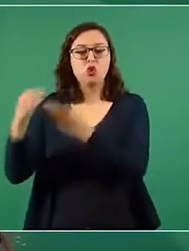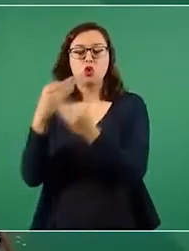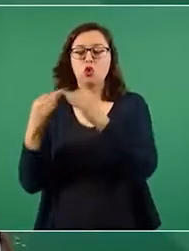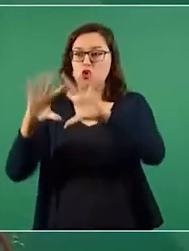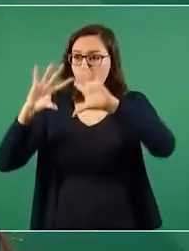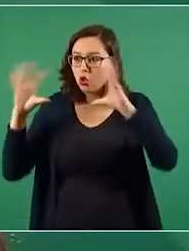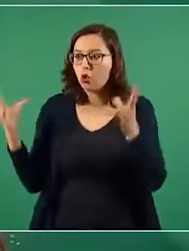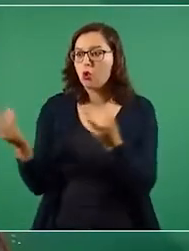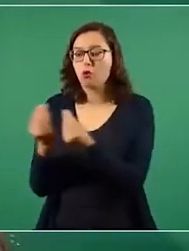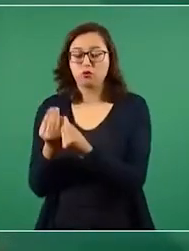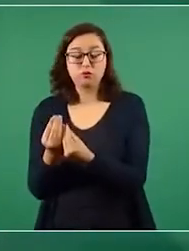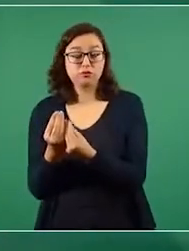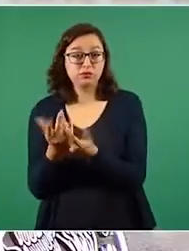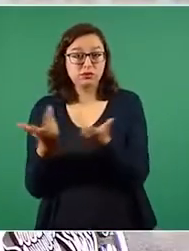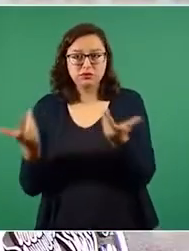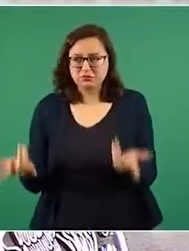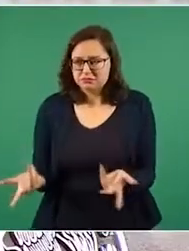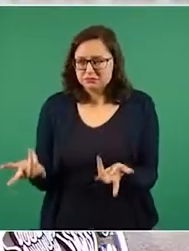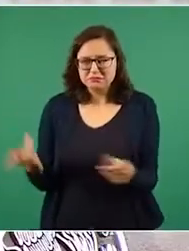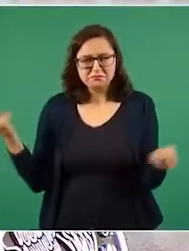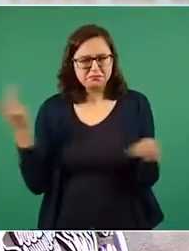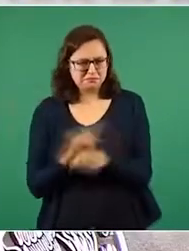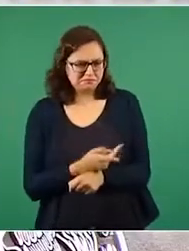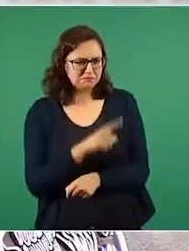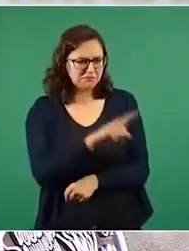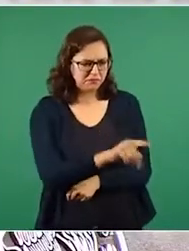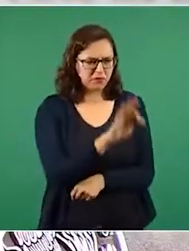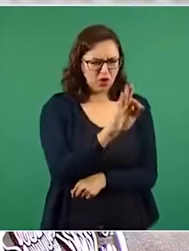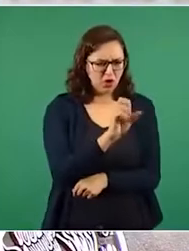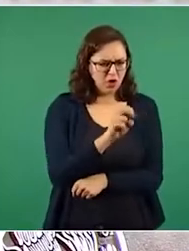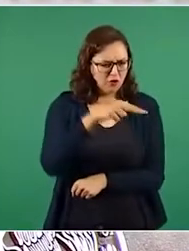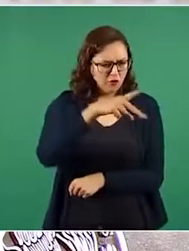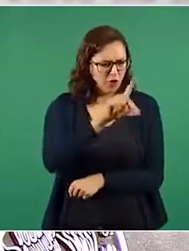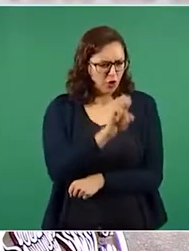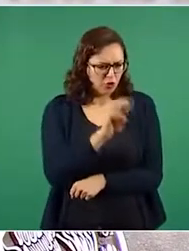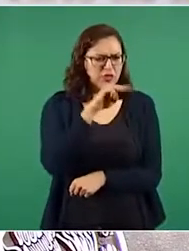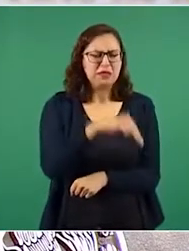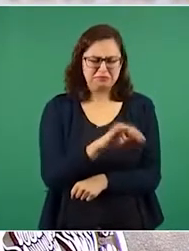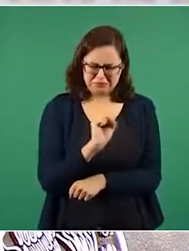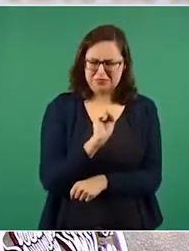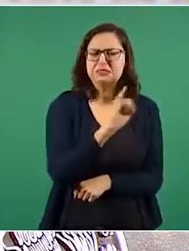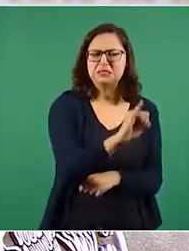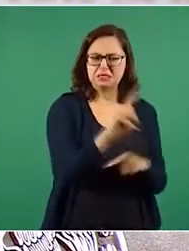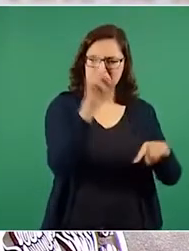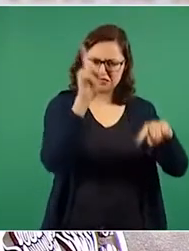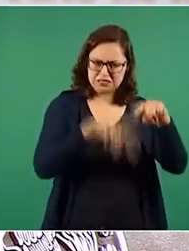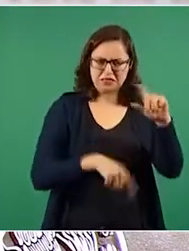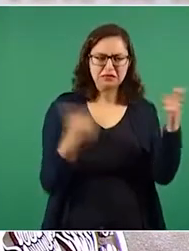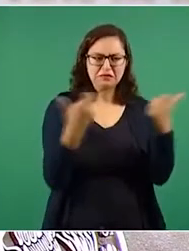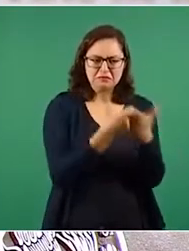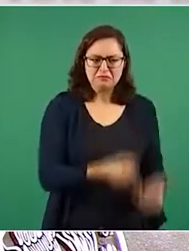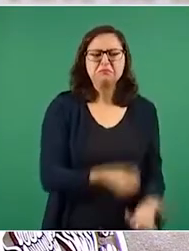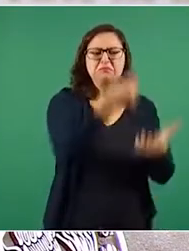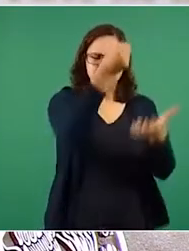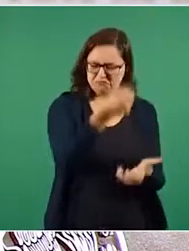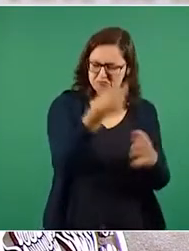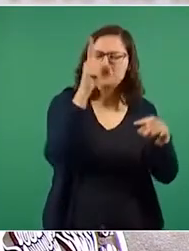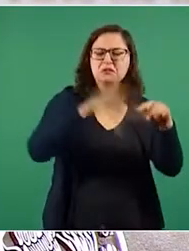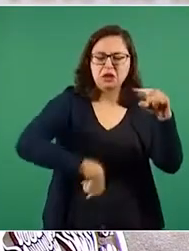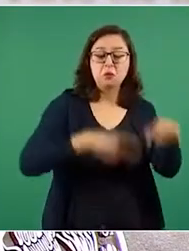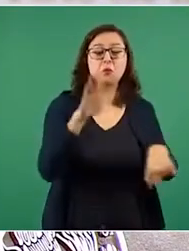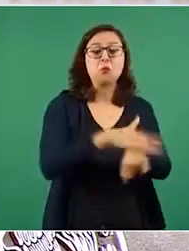de la reforma es Desapareció el Fonden por ser un fideicomiso que servía para la corrupción.